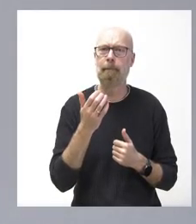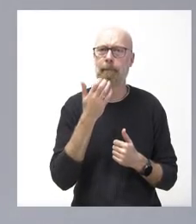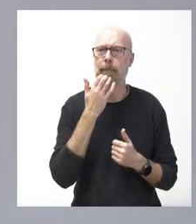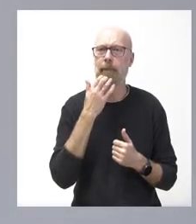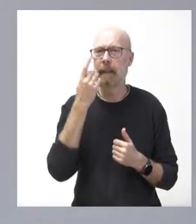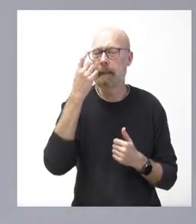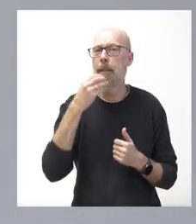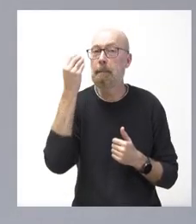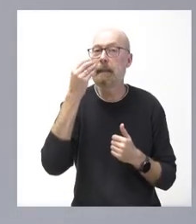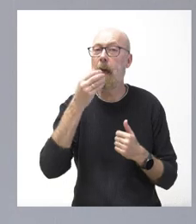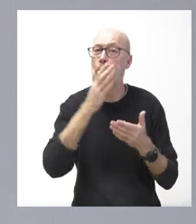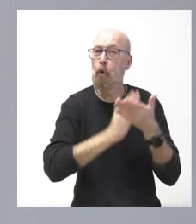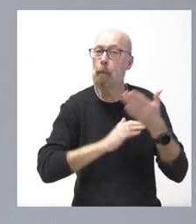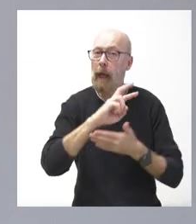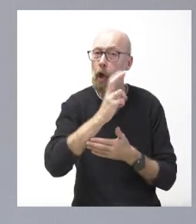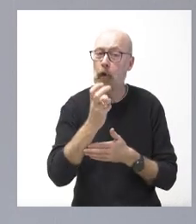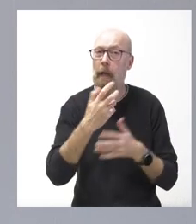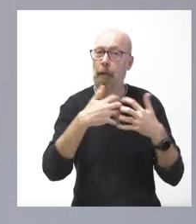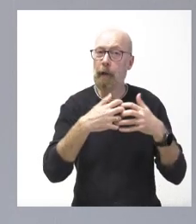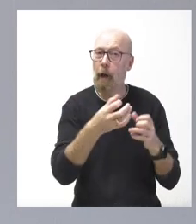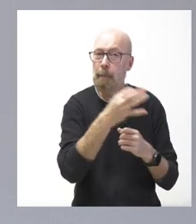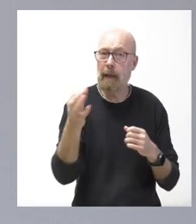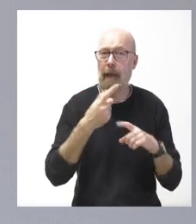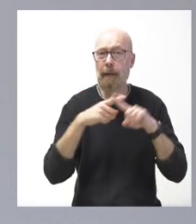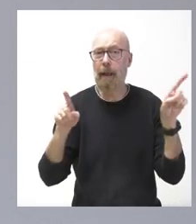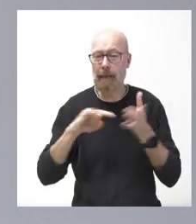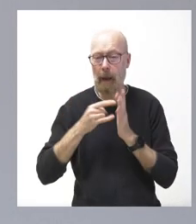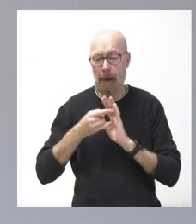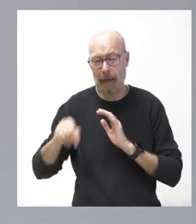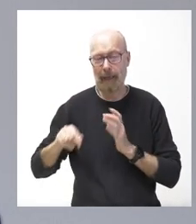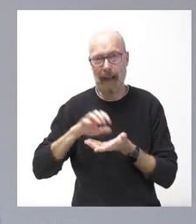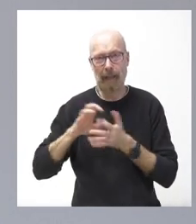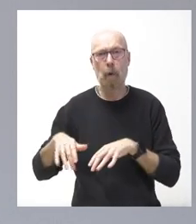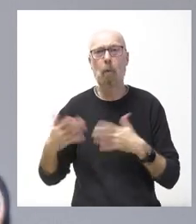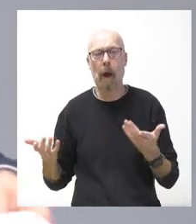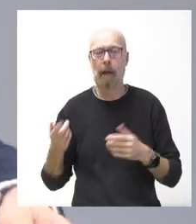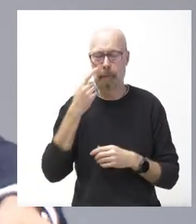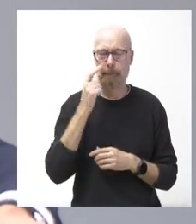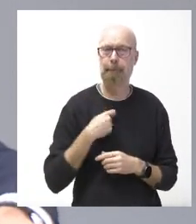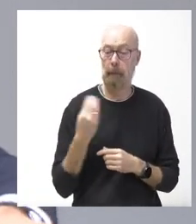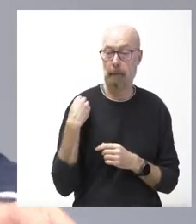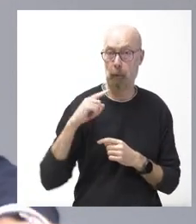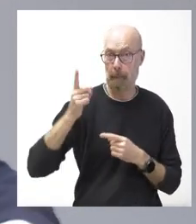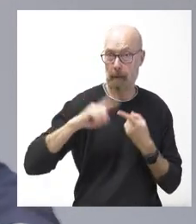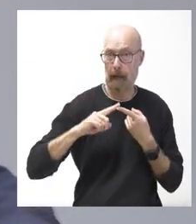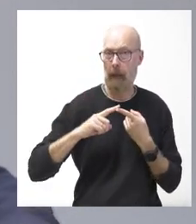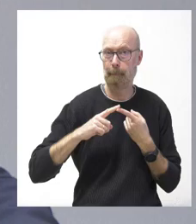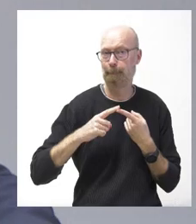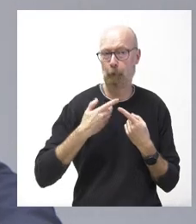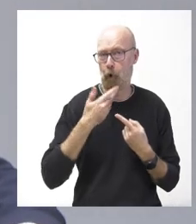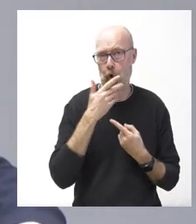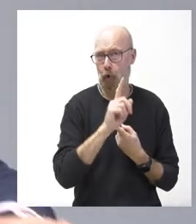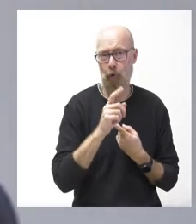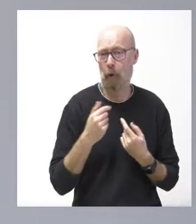comunidades ha funcionado bien y si hay alguna diferencia con el de Castilla y León. Gracias. Muy bien. Respecto a la primera parte, no tenemos un conocimiento concreto. Es muy pronto porque